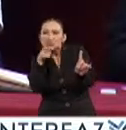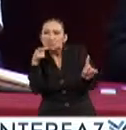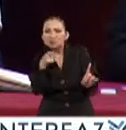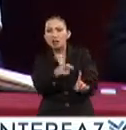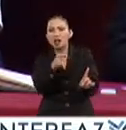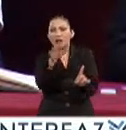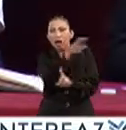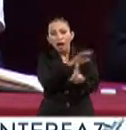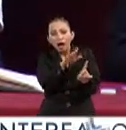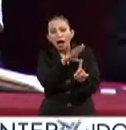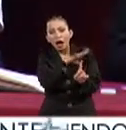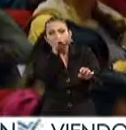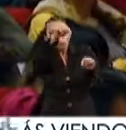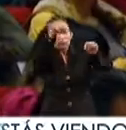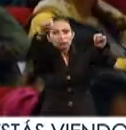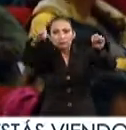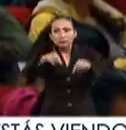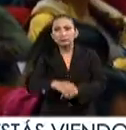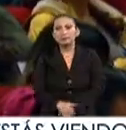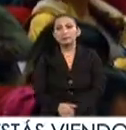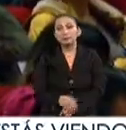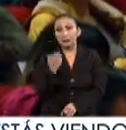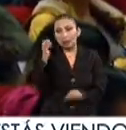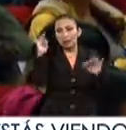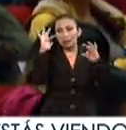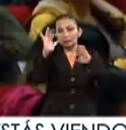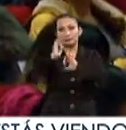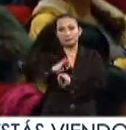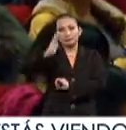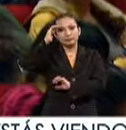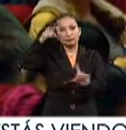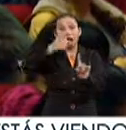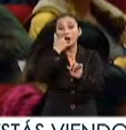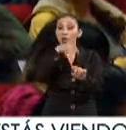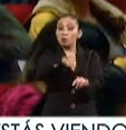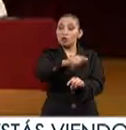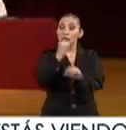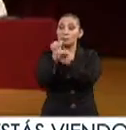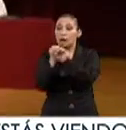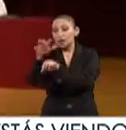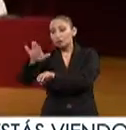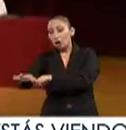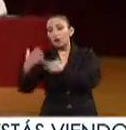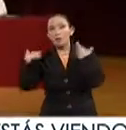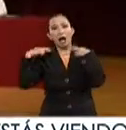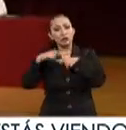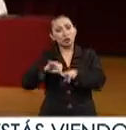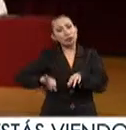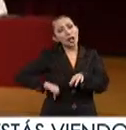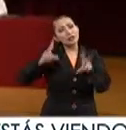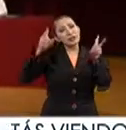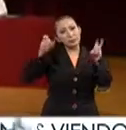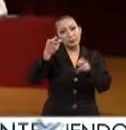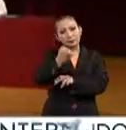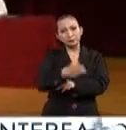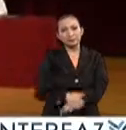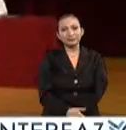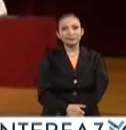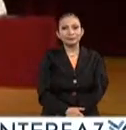esa presencia este evento estuvo dirigido a estudiantes académicos y público interesado en el tema